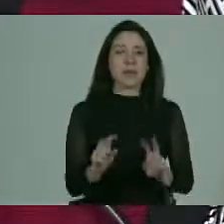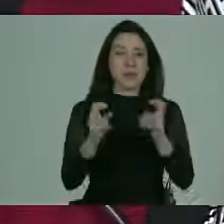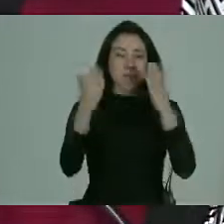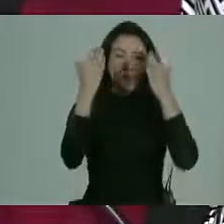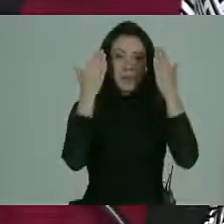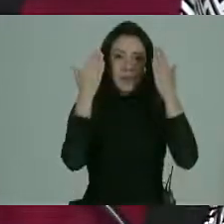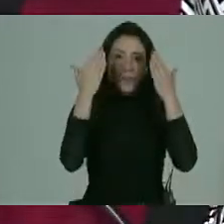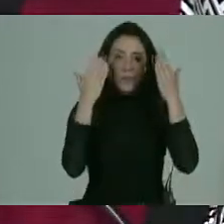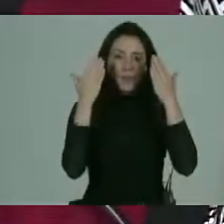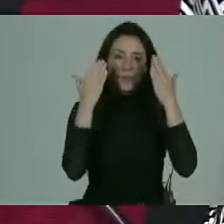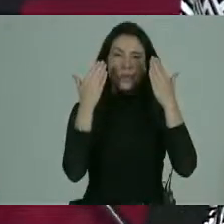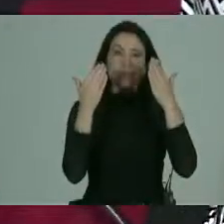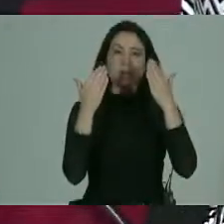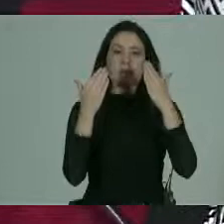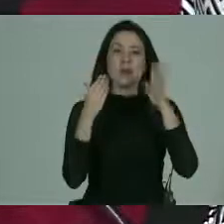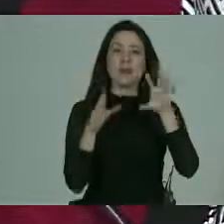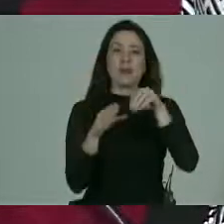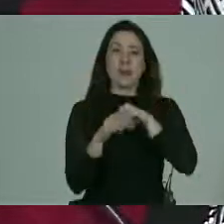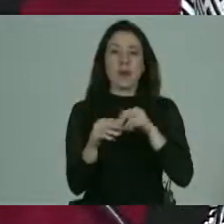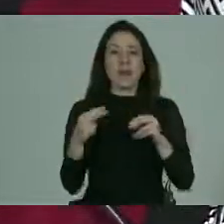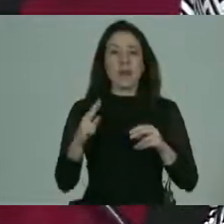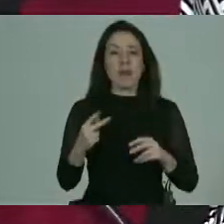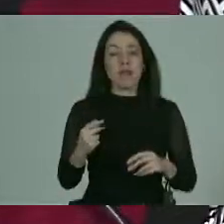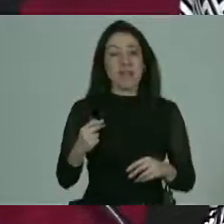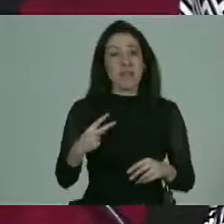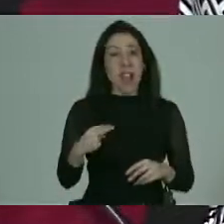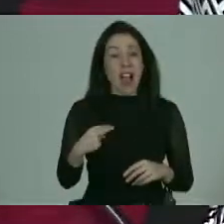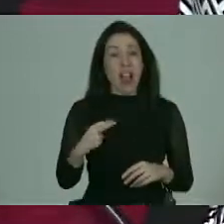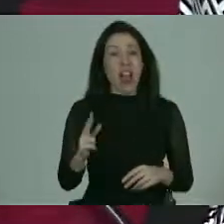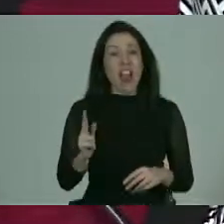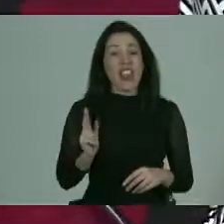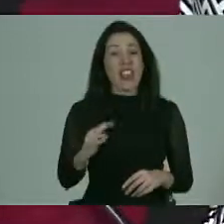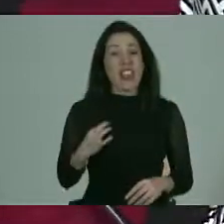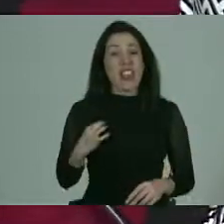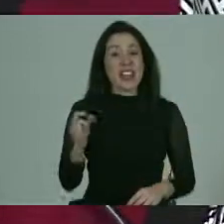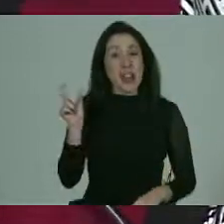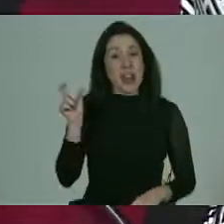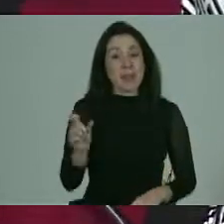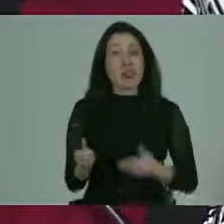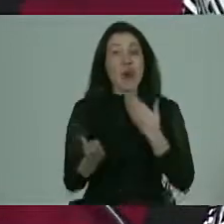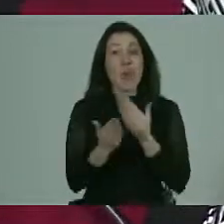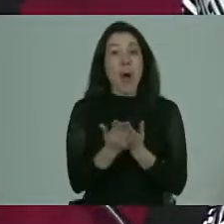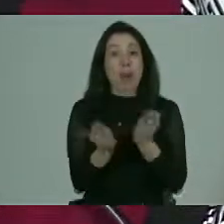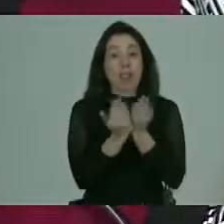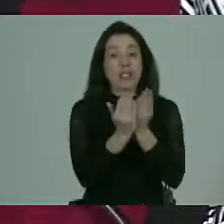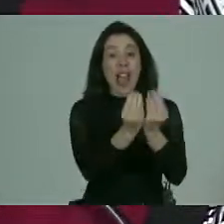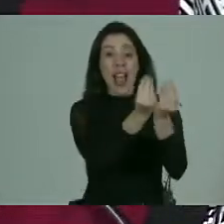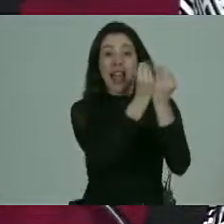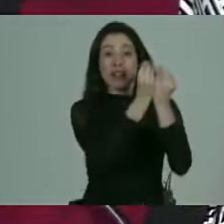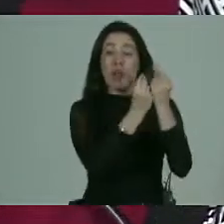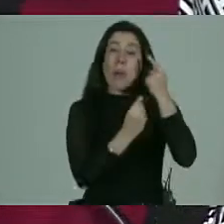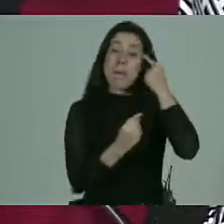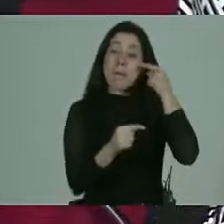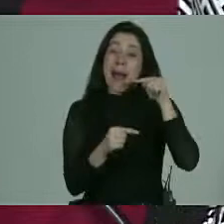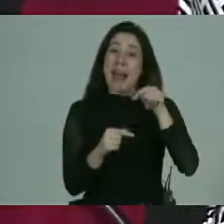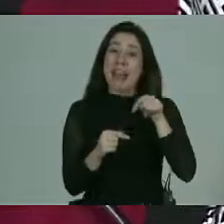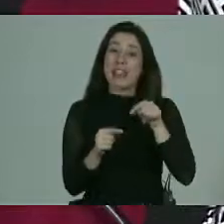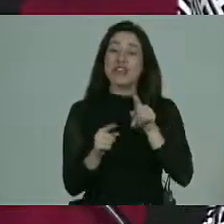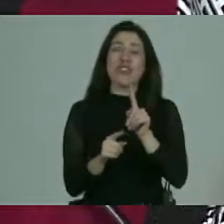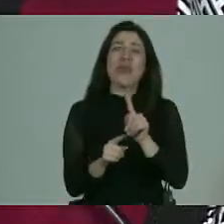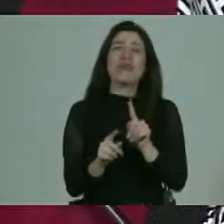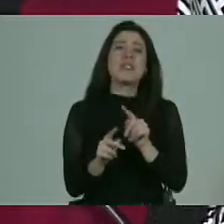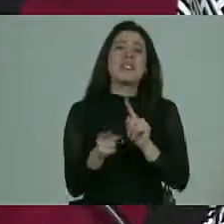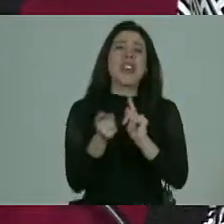psicológica de incluir los valores y la dignidad de las personas durante la formación para que eso en el fondo no sea una